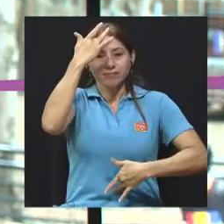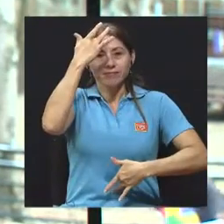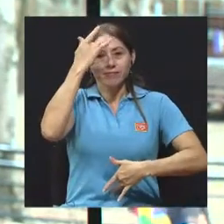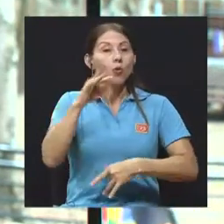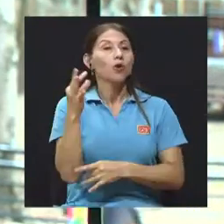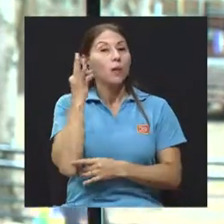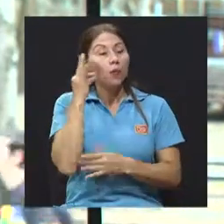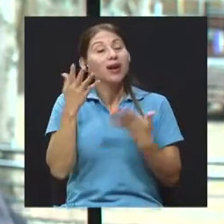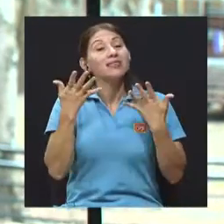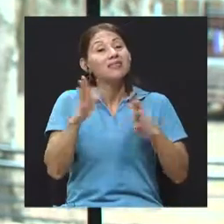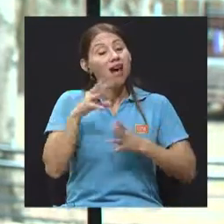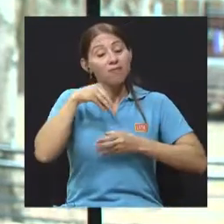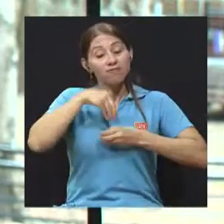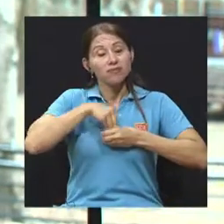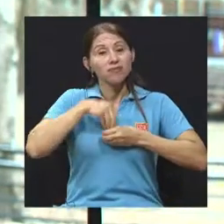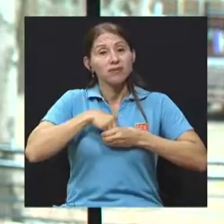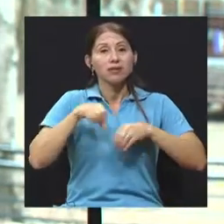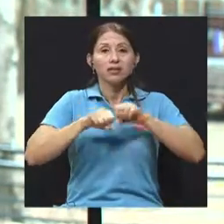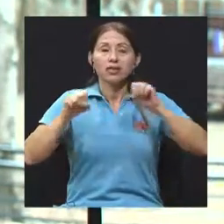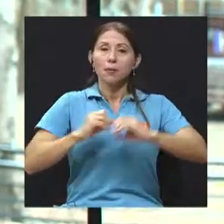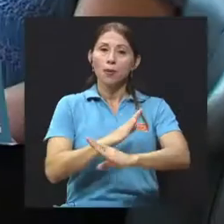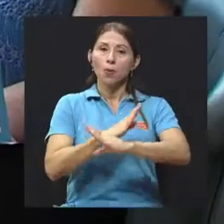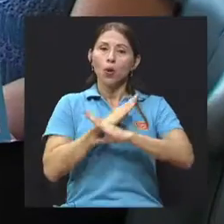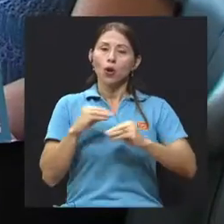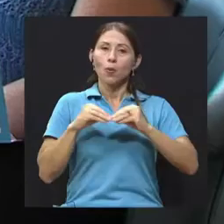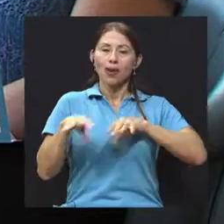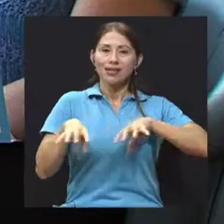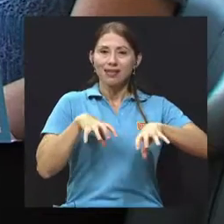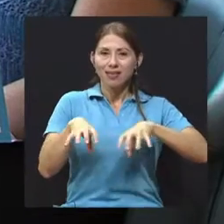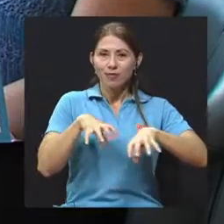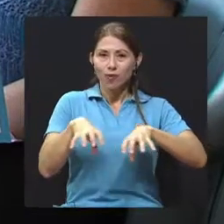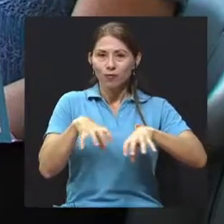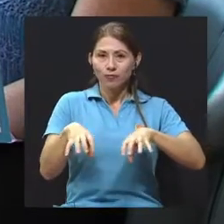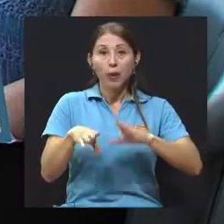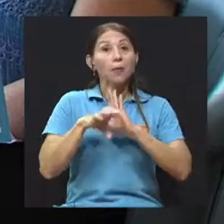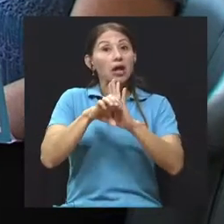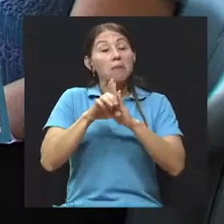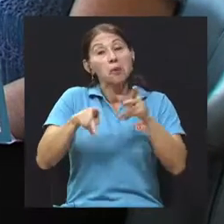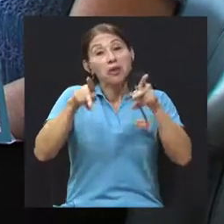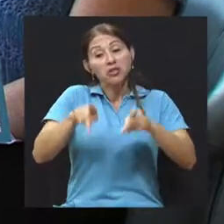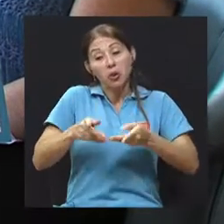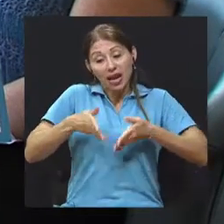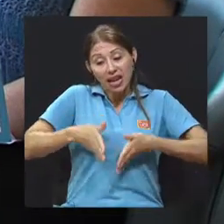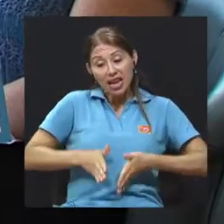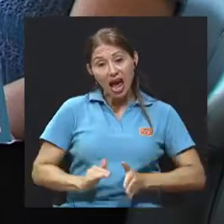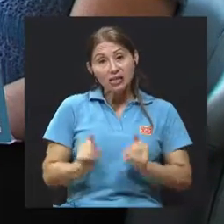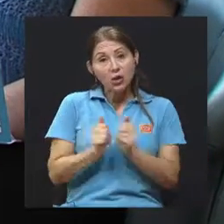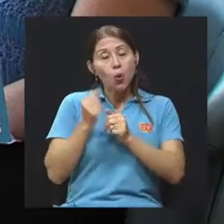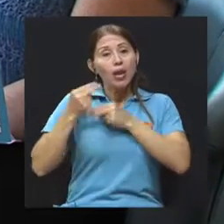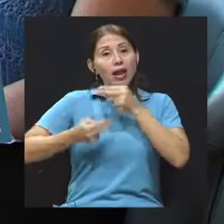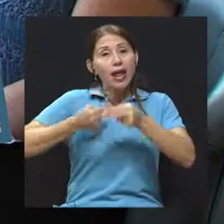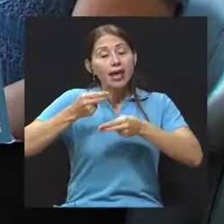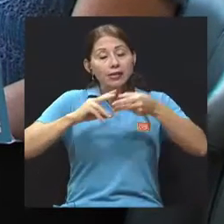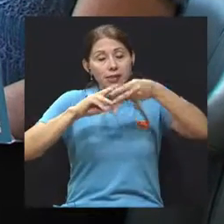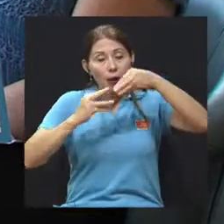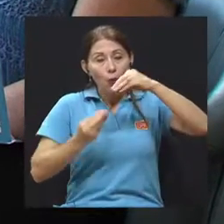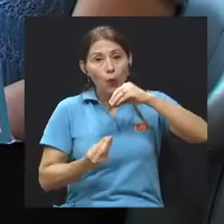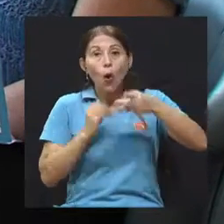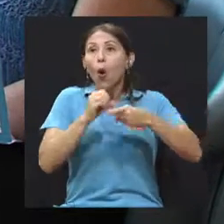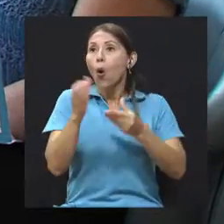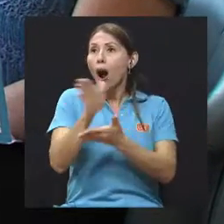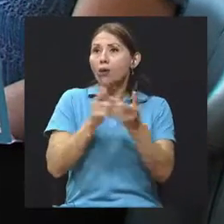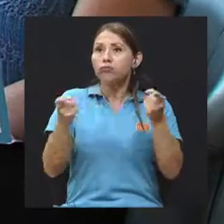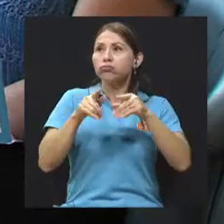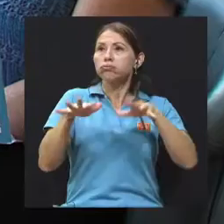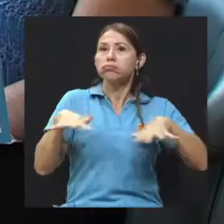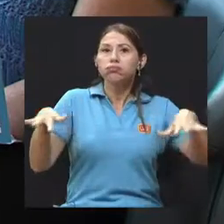predisposición a tener un sistema inmunológico más activo. Si es alguien que vino con herencia para la enfermedad, se expuso a algo del ambiente,